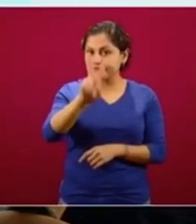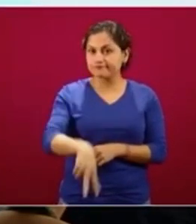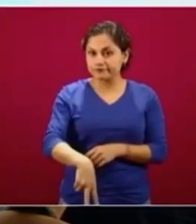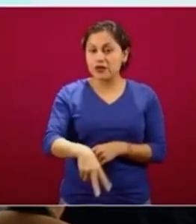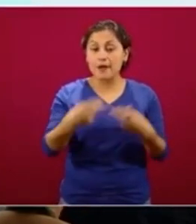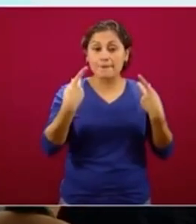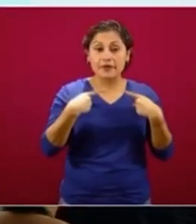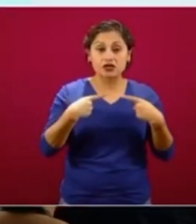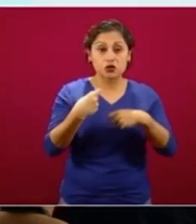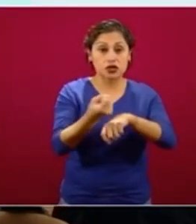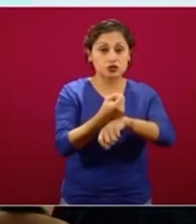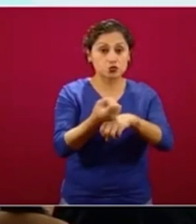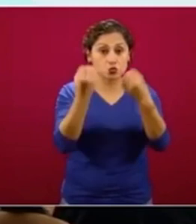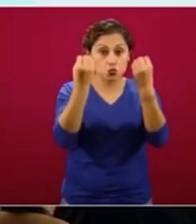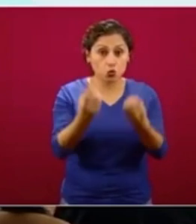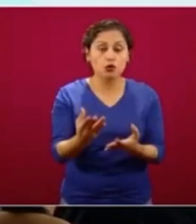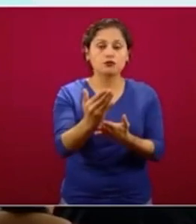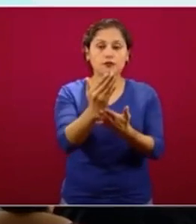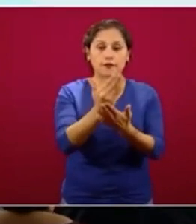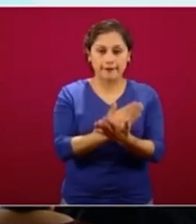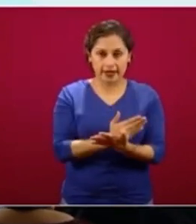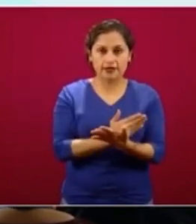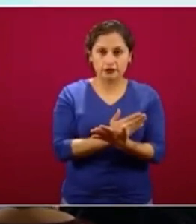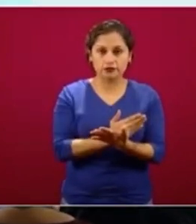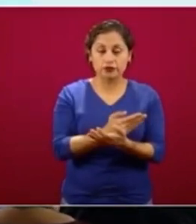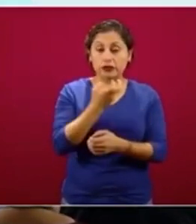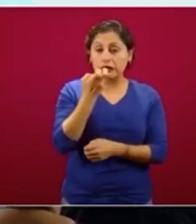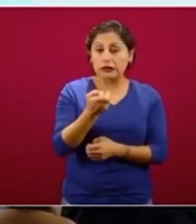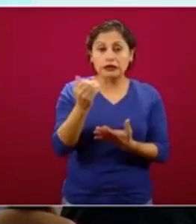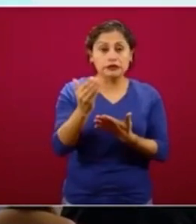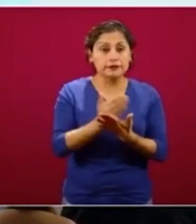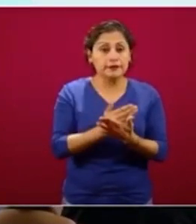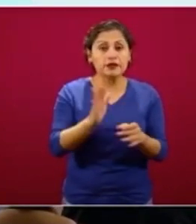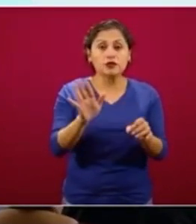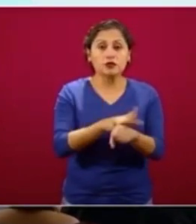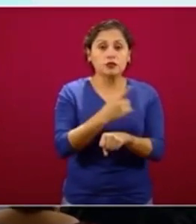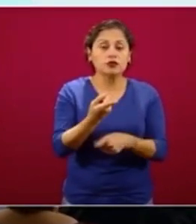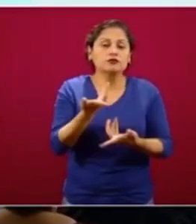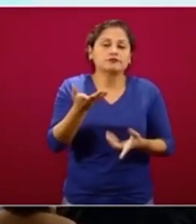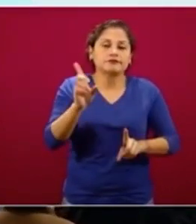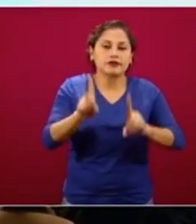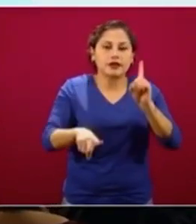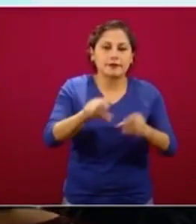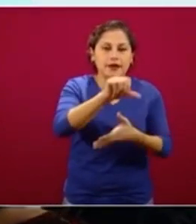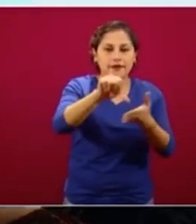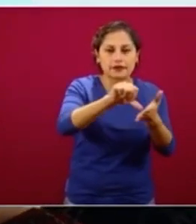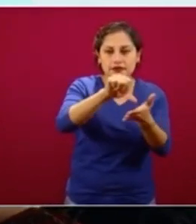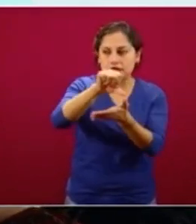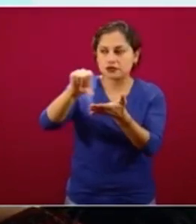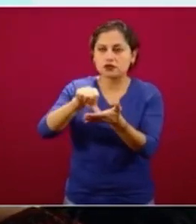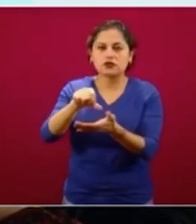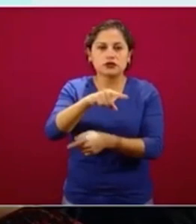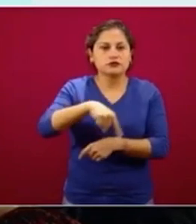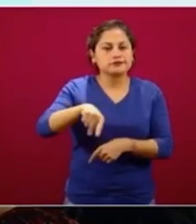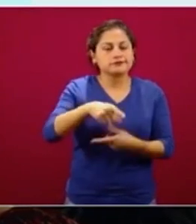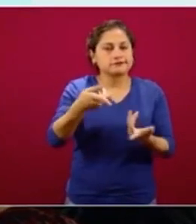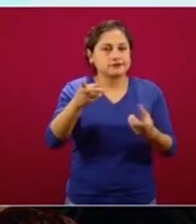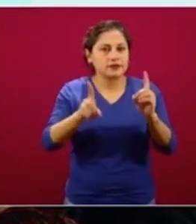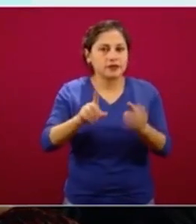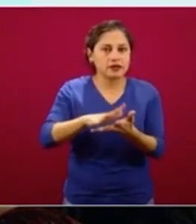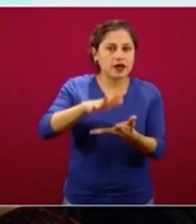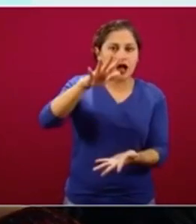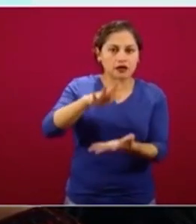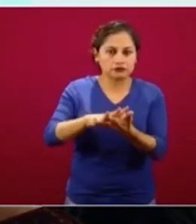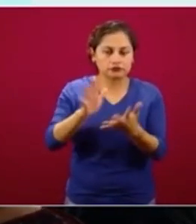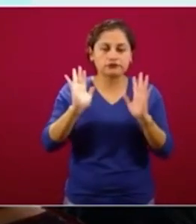donantes y la disminución tiene diferentes impactos dependiendo del banco de sangre. ¿Pero qué pasa? A